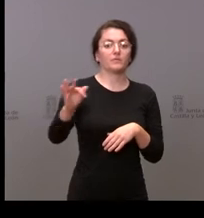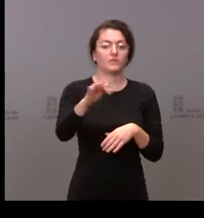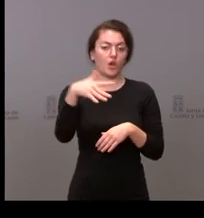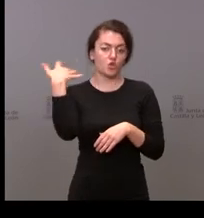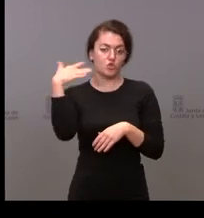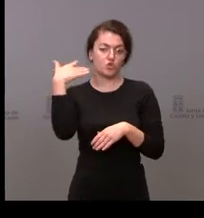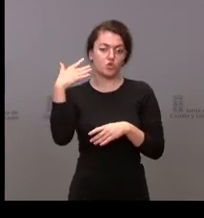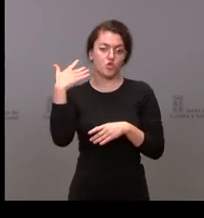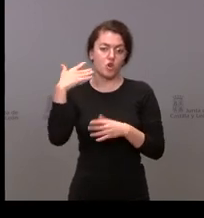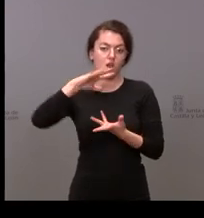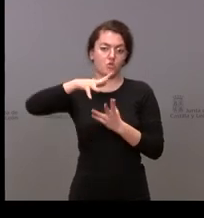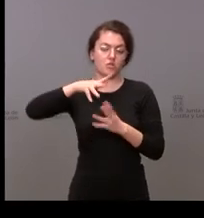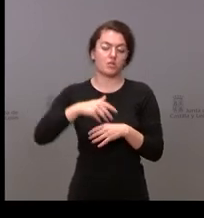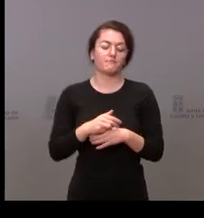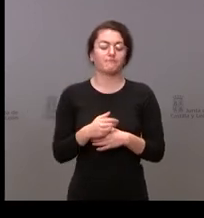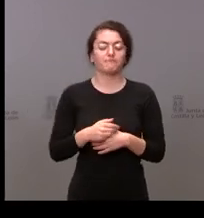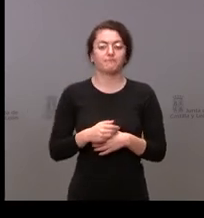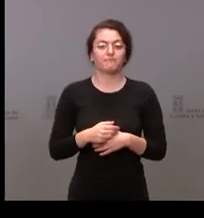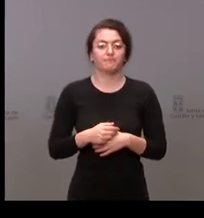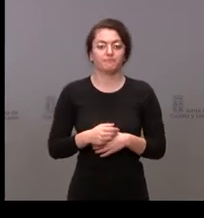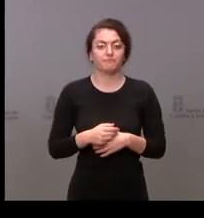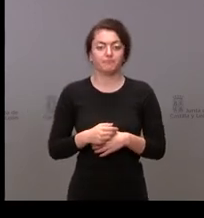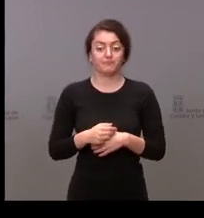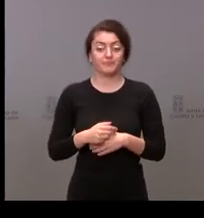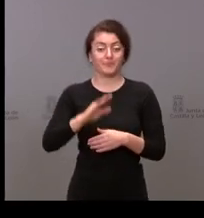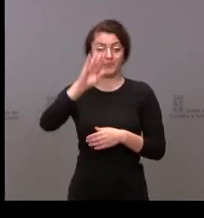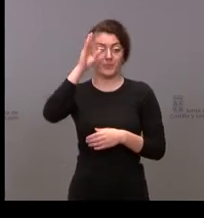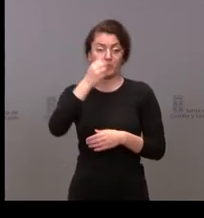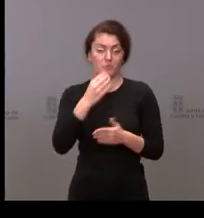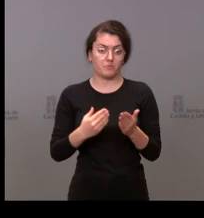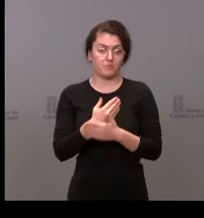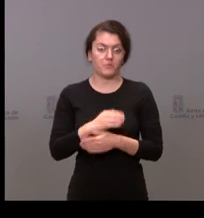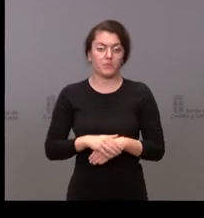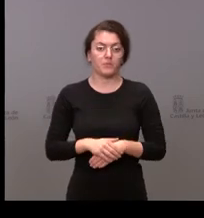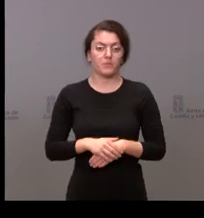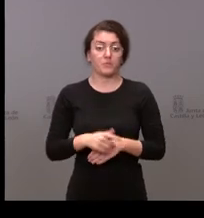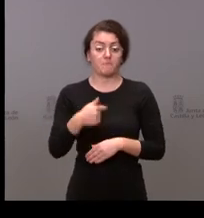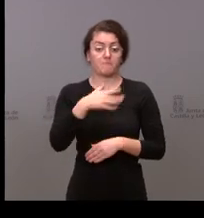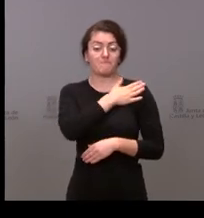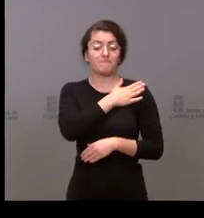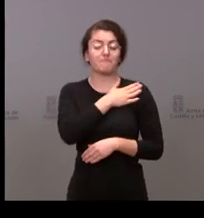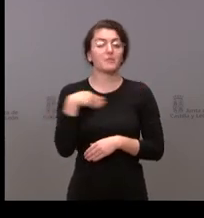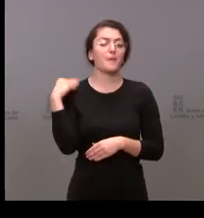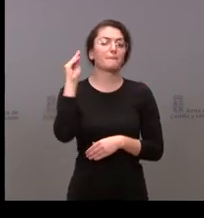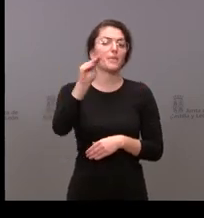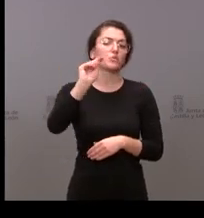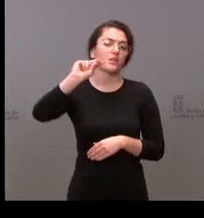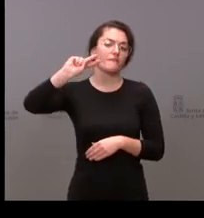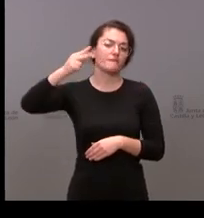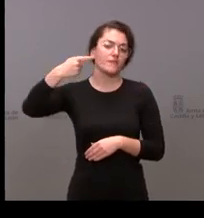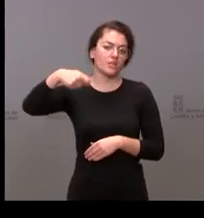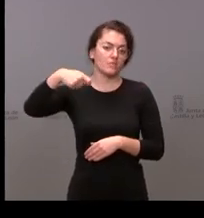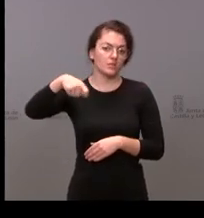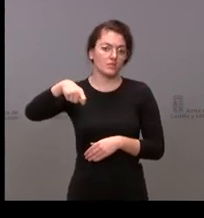adelante cuando quieras Hola muy buenas yo quería preguntarle al vicepresidente ha